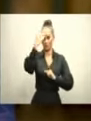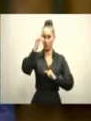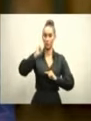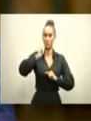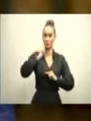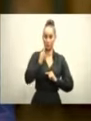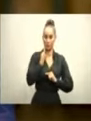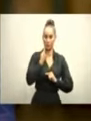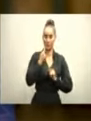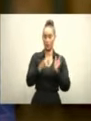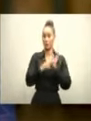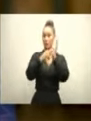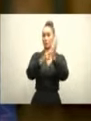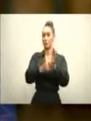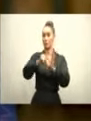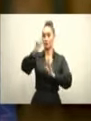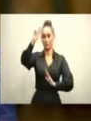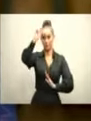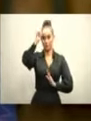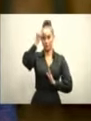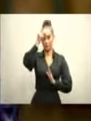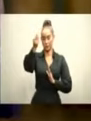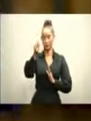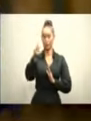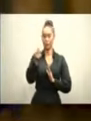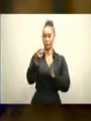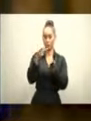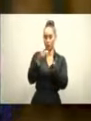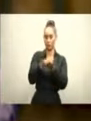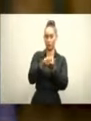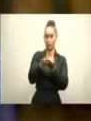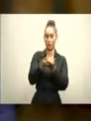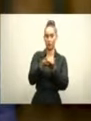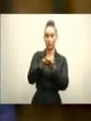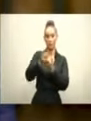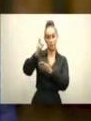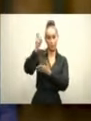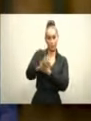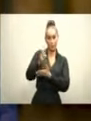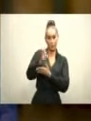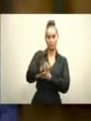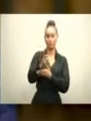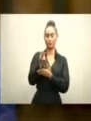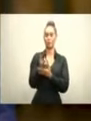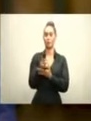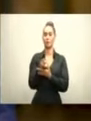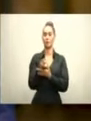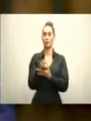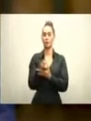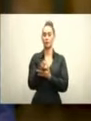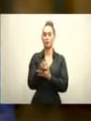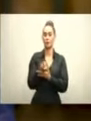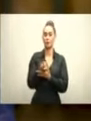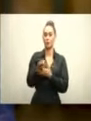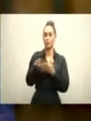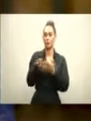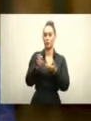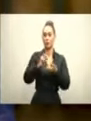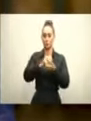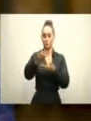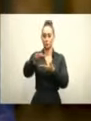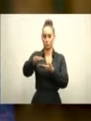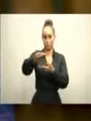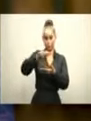acciones tendentes a recuperar el patrimonio sustraído y exigir las indemnizaciones por los daños causados.